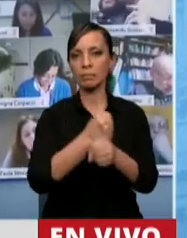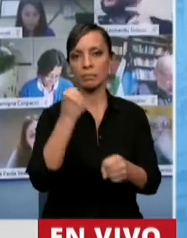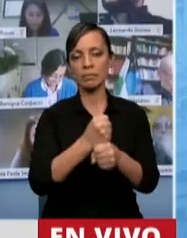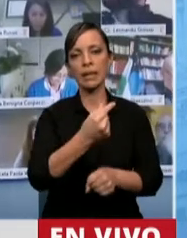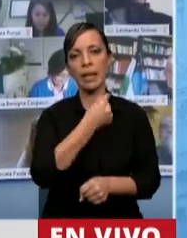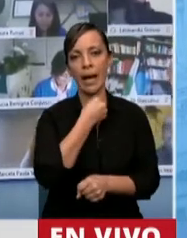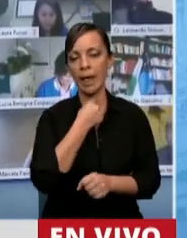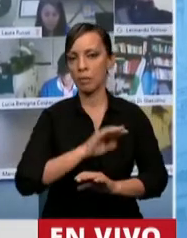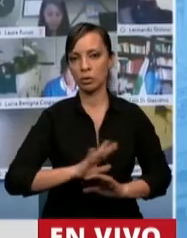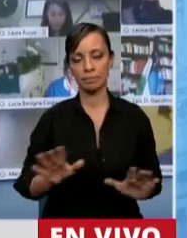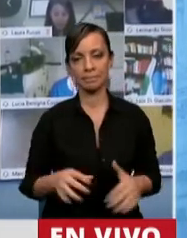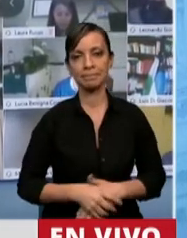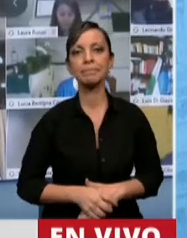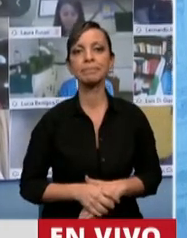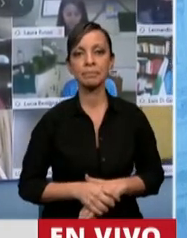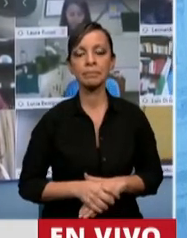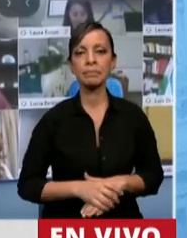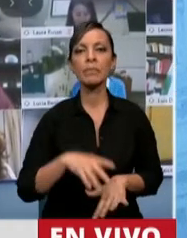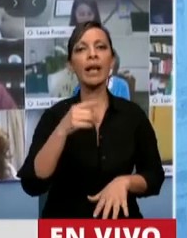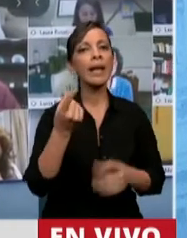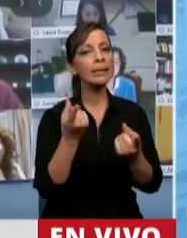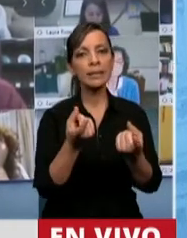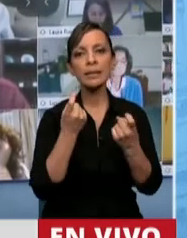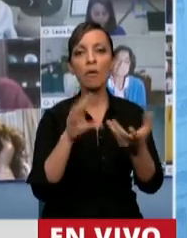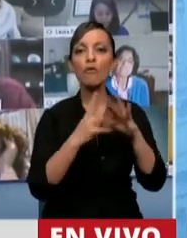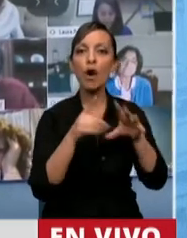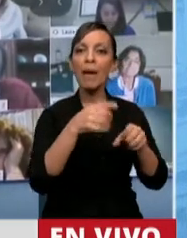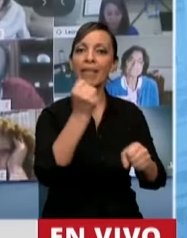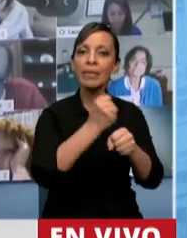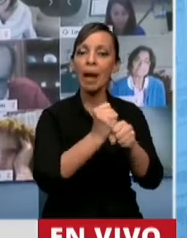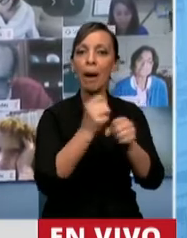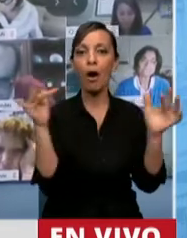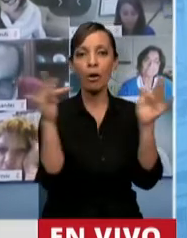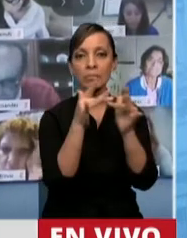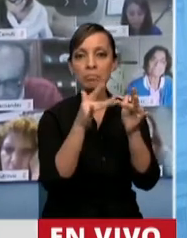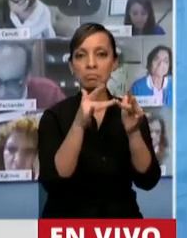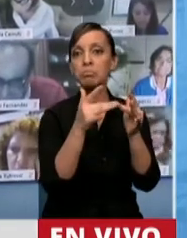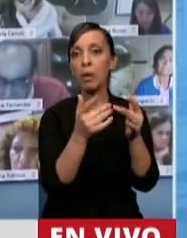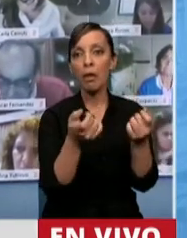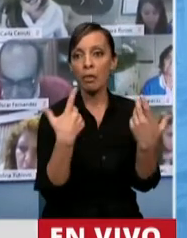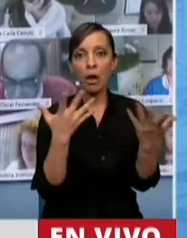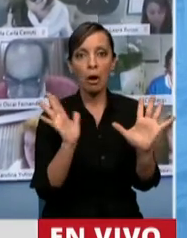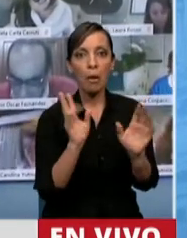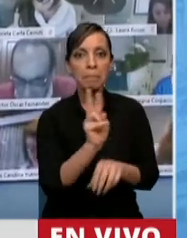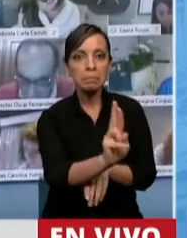el sistema telemático ha acreditado suficientes